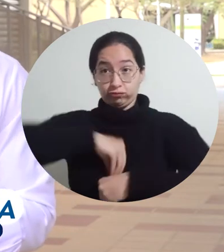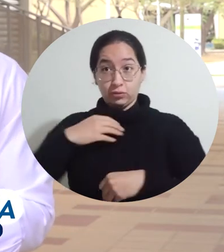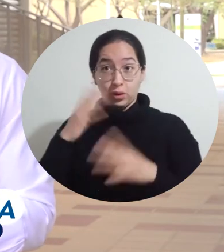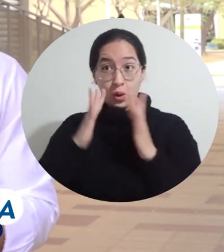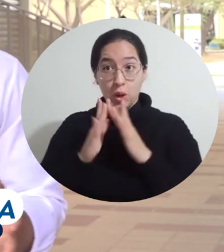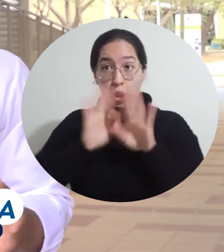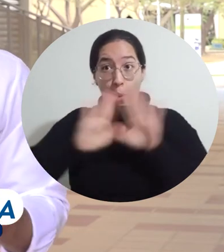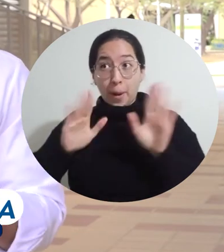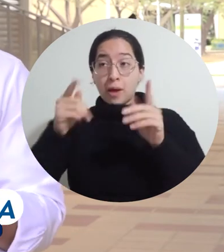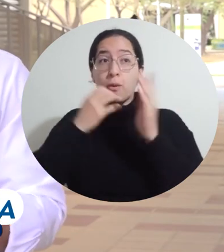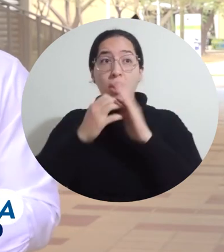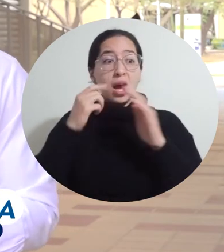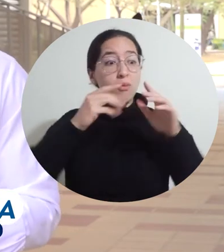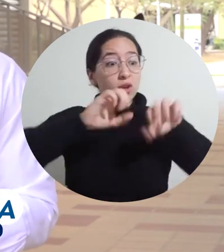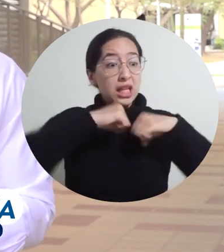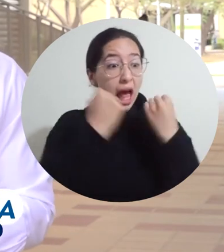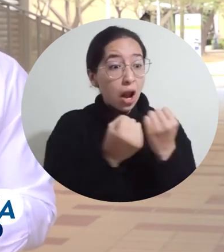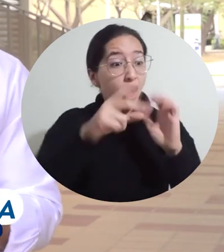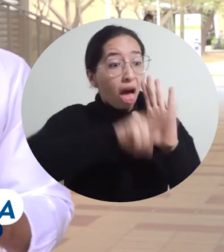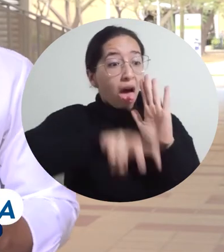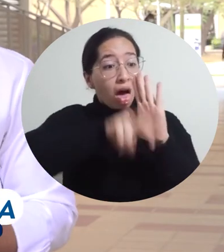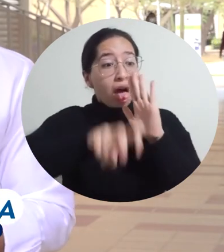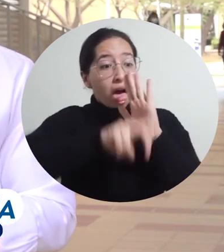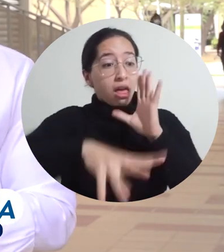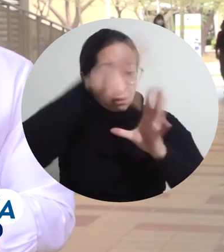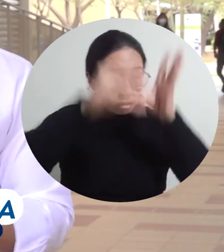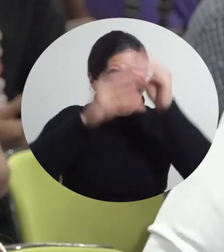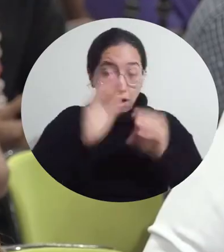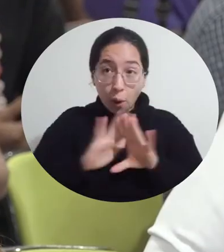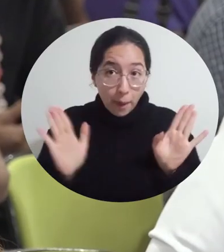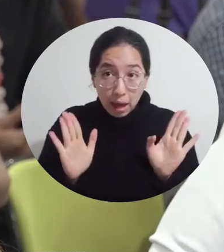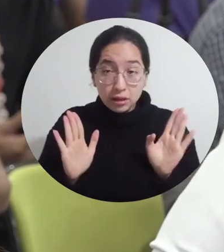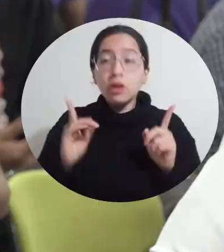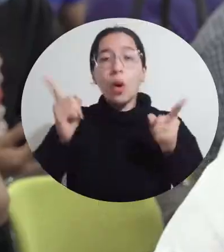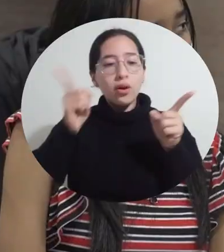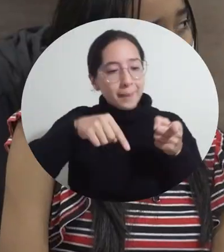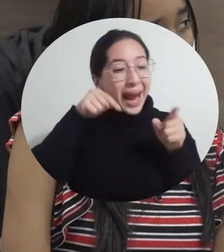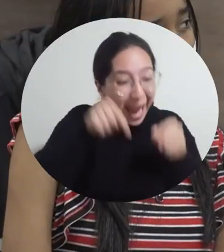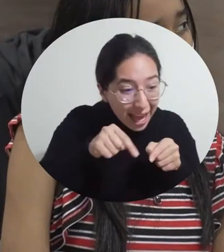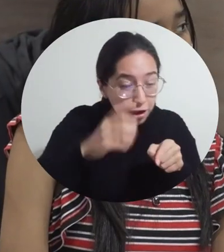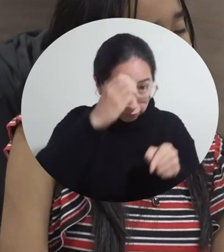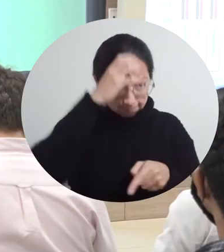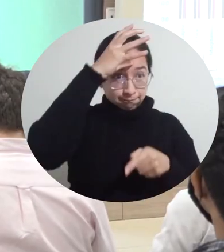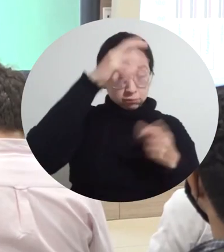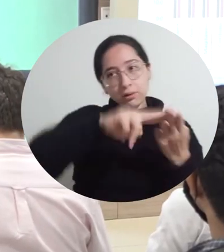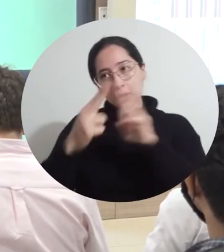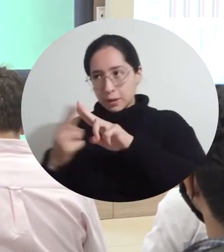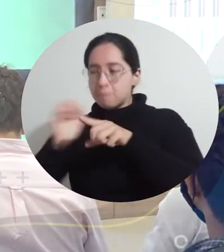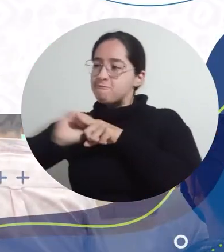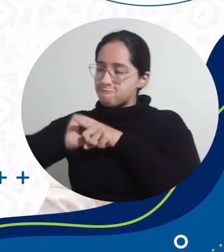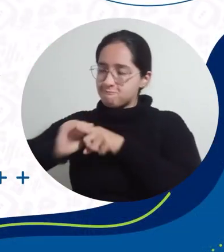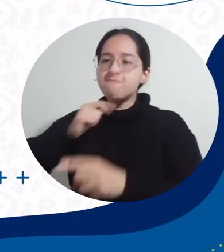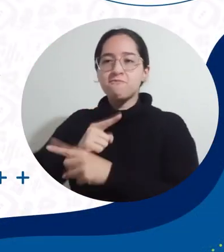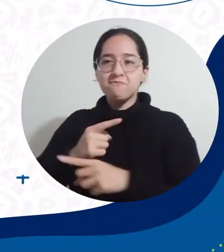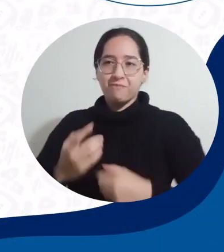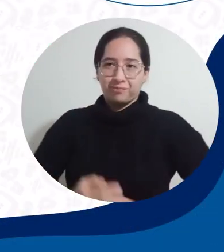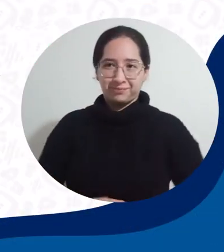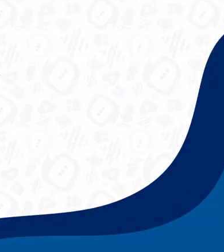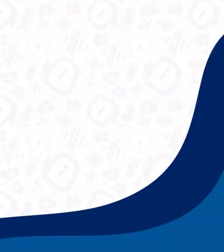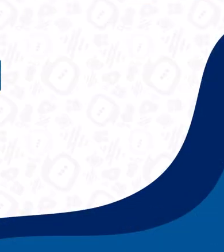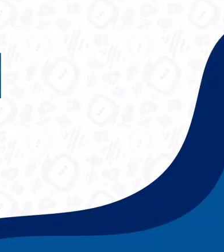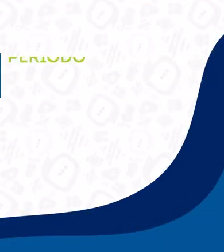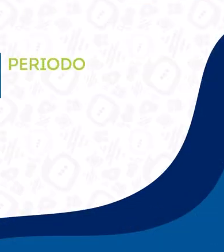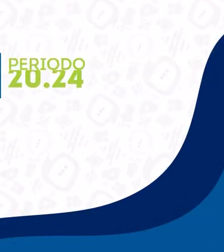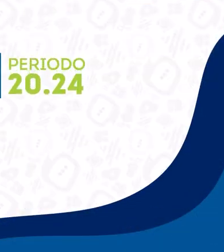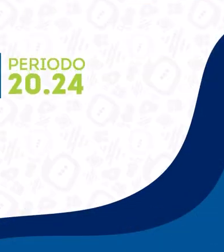la teoría en los salones de clases, sino también llevar a la práctica todo ese aprendizaje. Aún